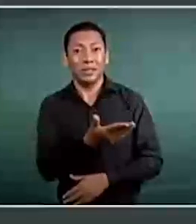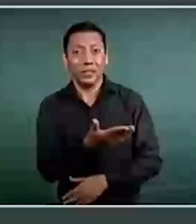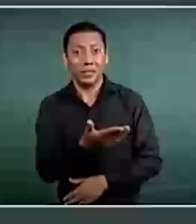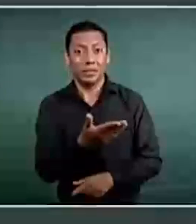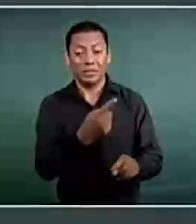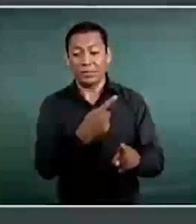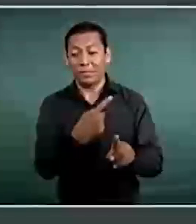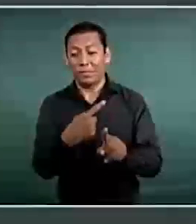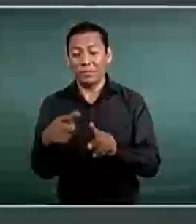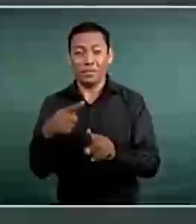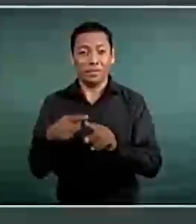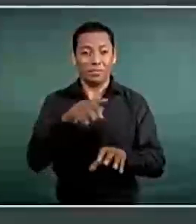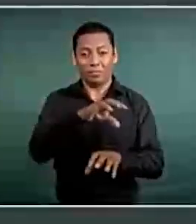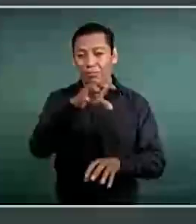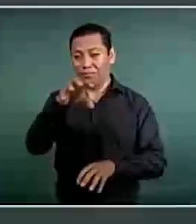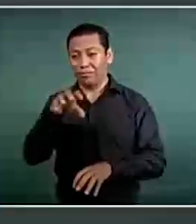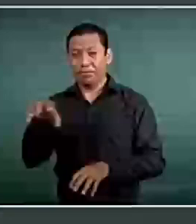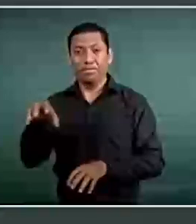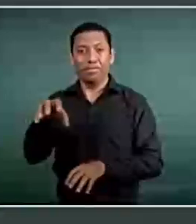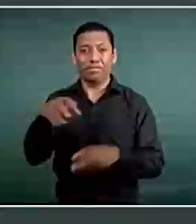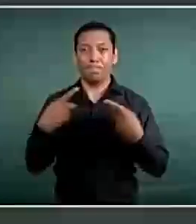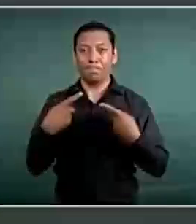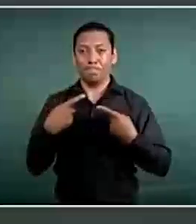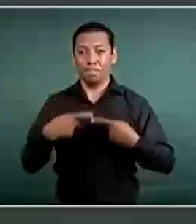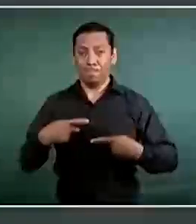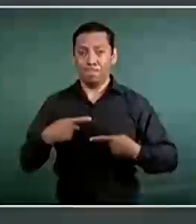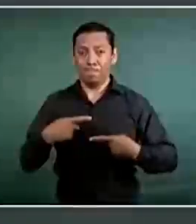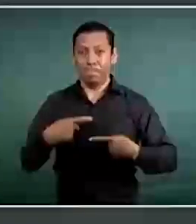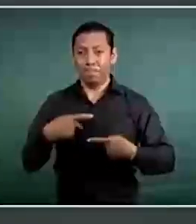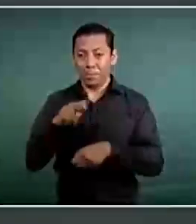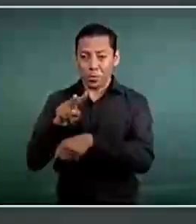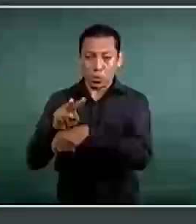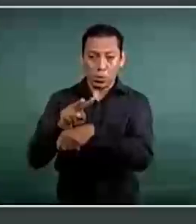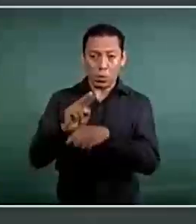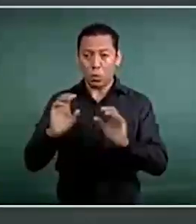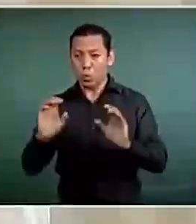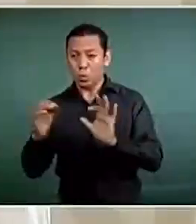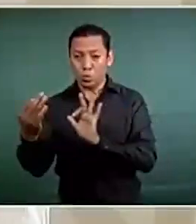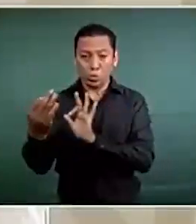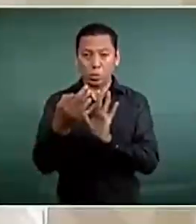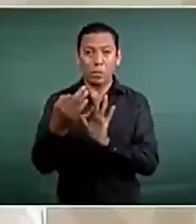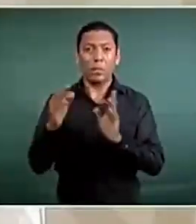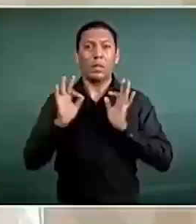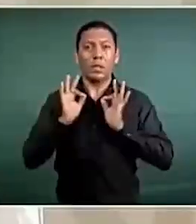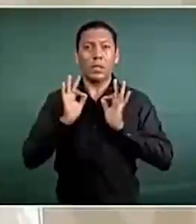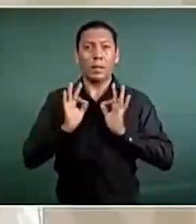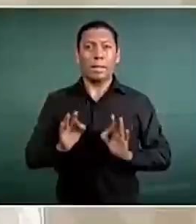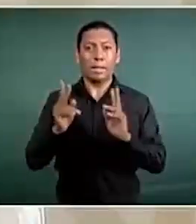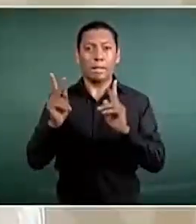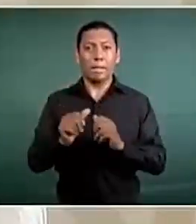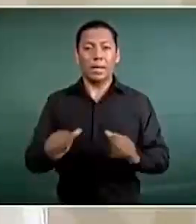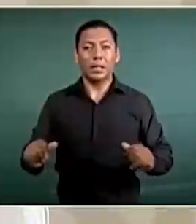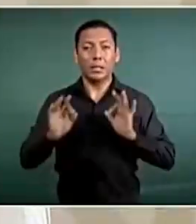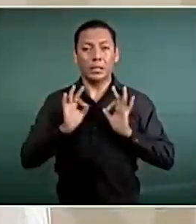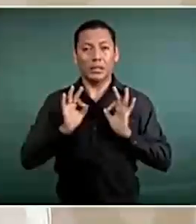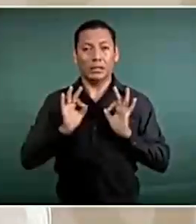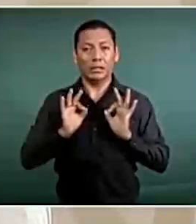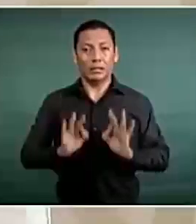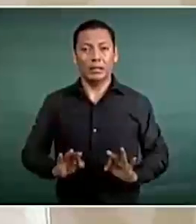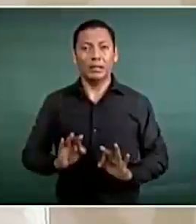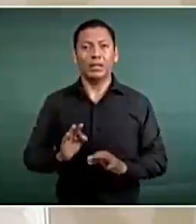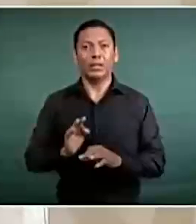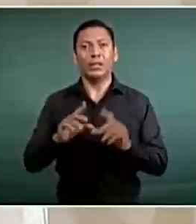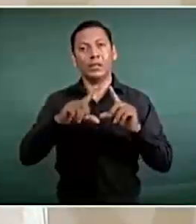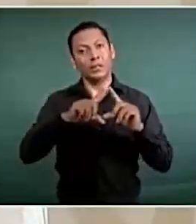estar muy cercanos a la gente para garantizar la paz y la tranquilidad en nuestro